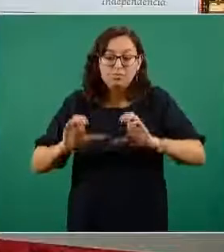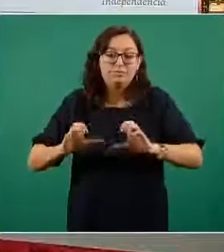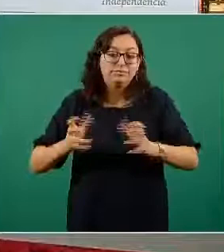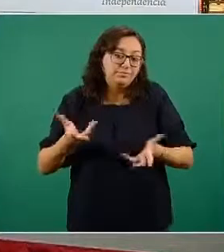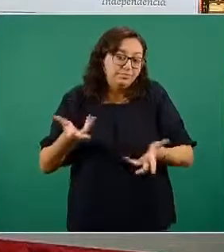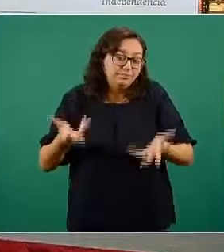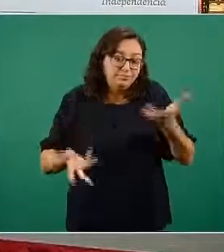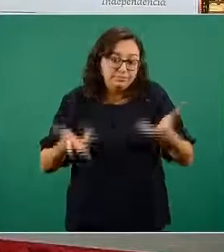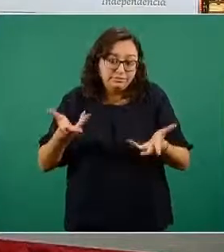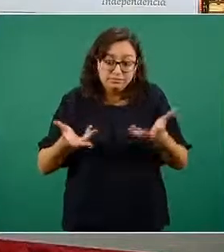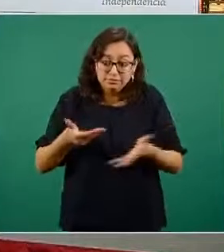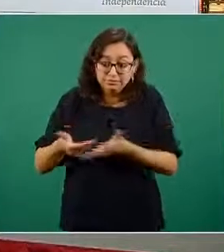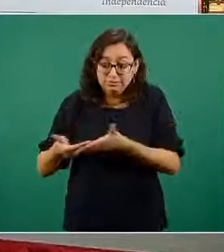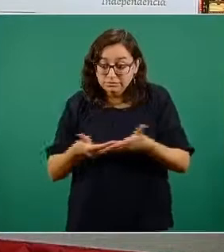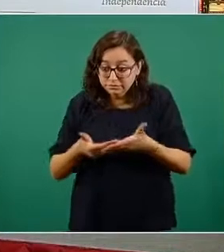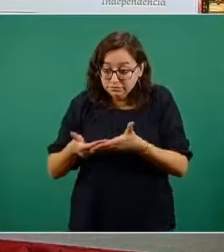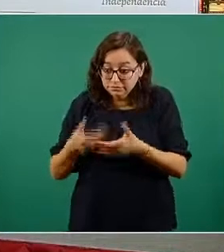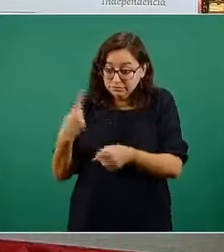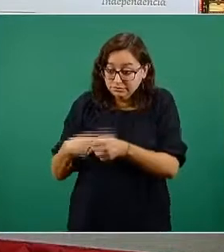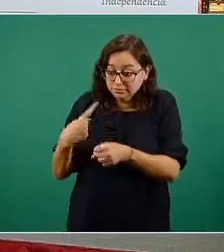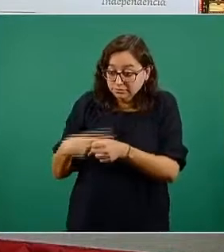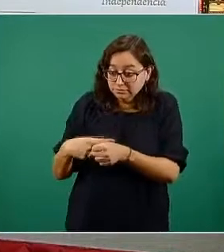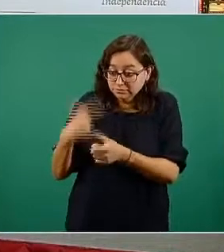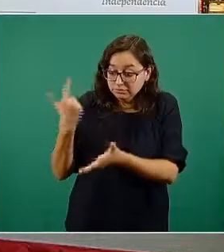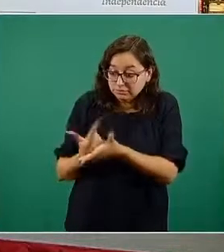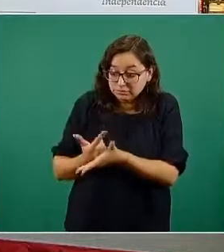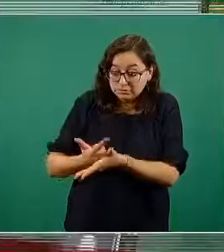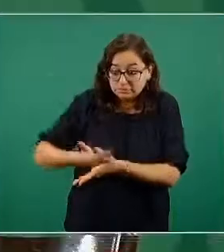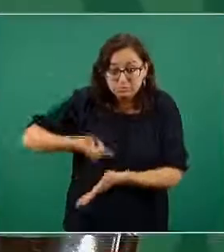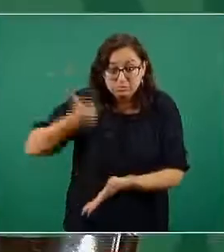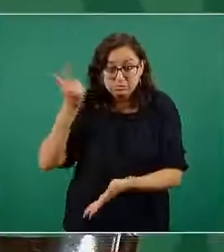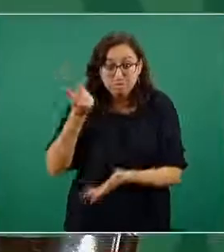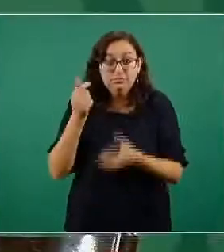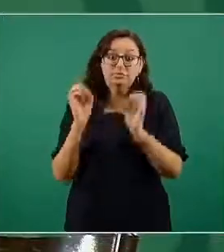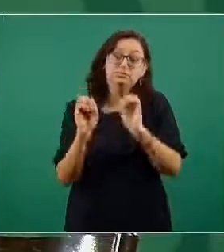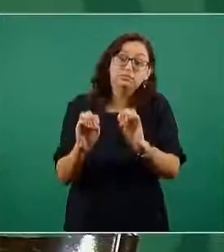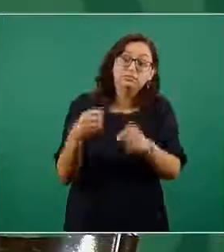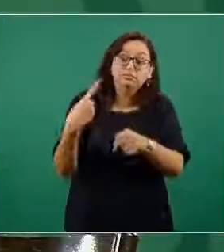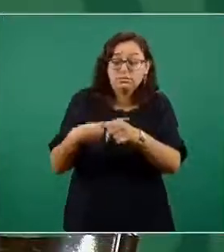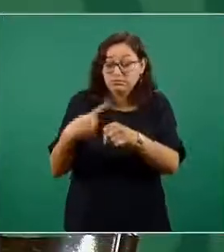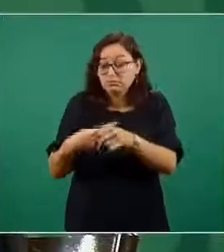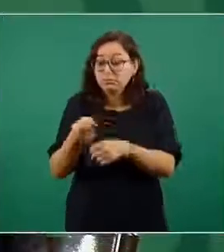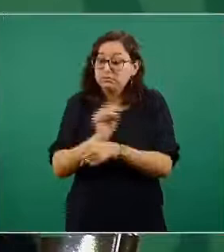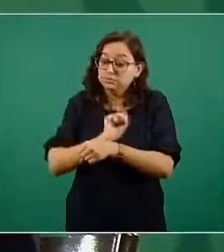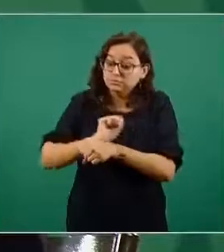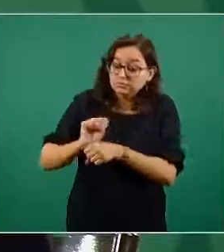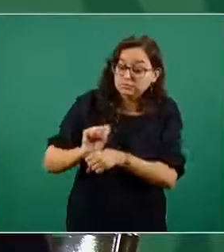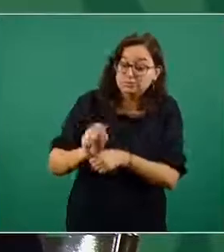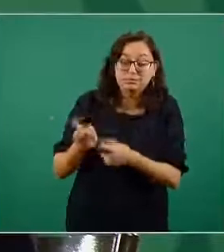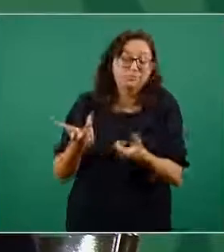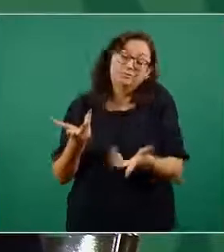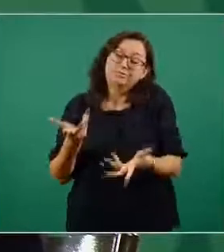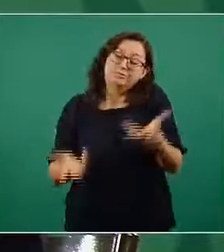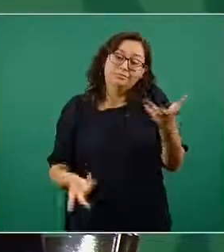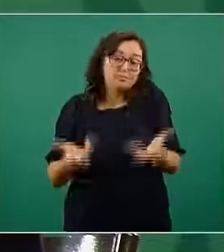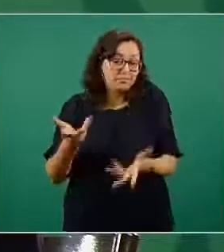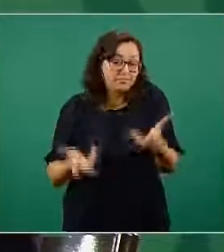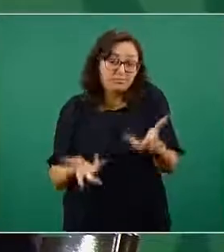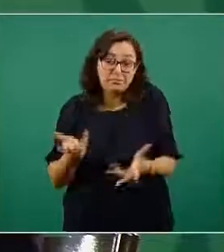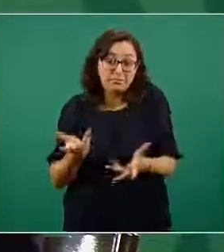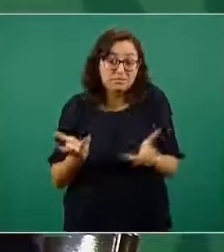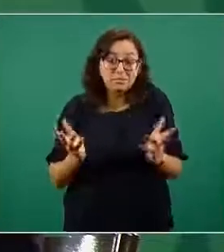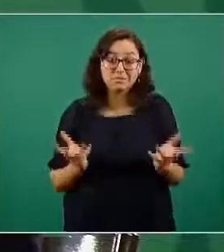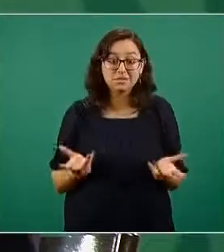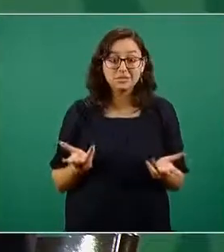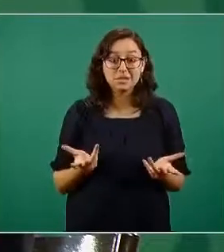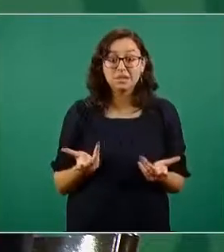enfermedad que tengan estas personas recién nacidas y por ende se determinan muy en el momento en